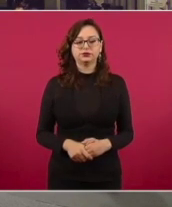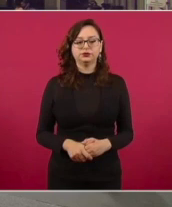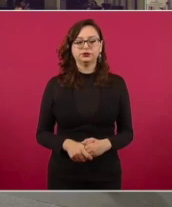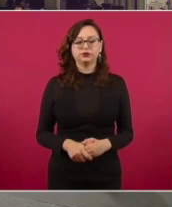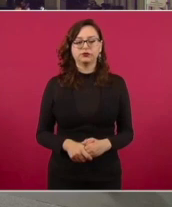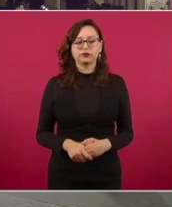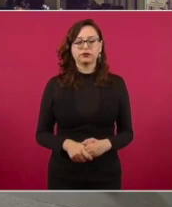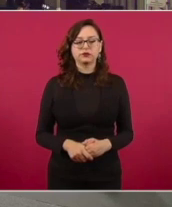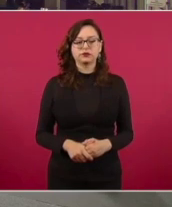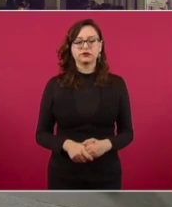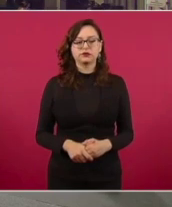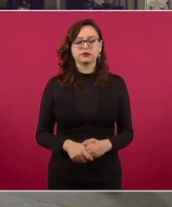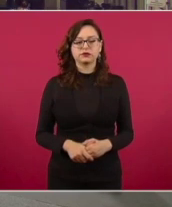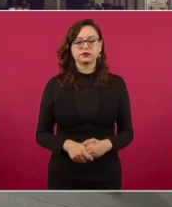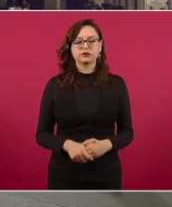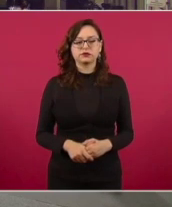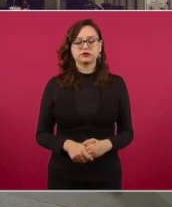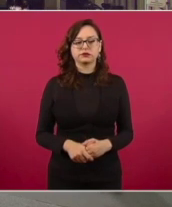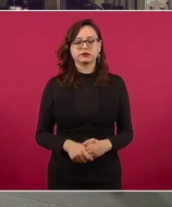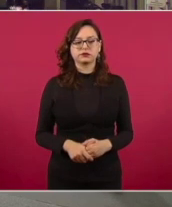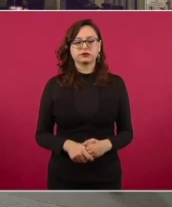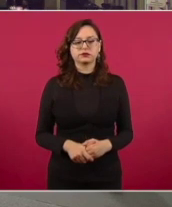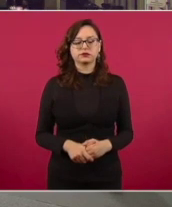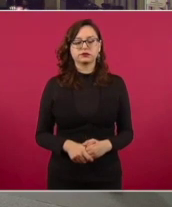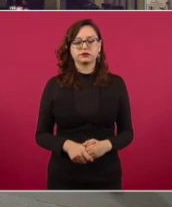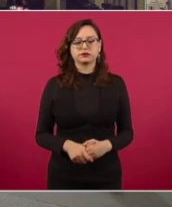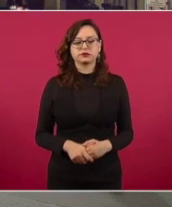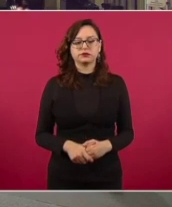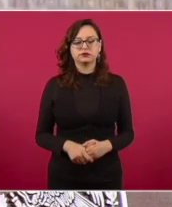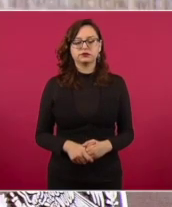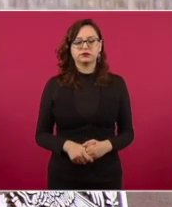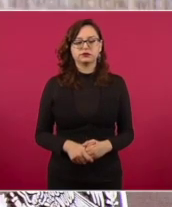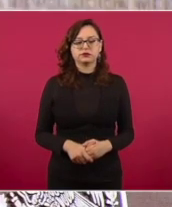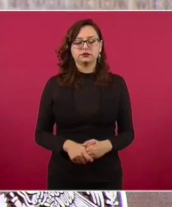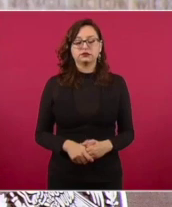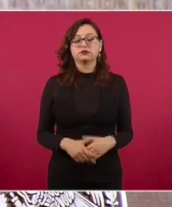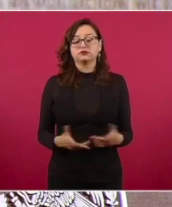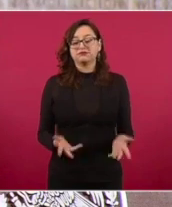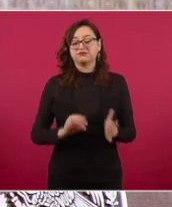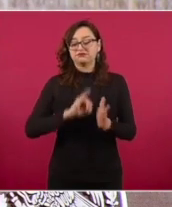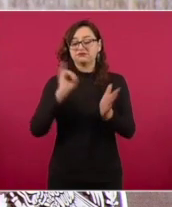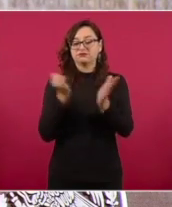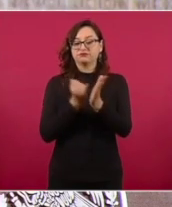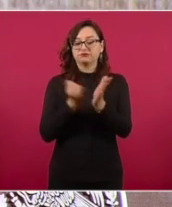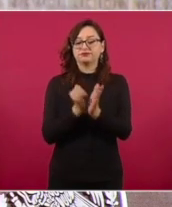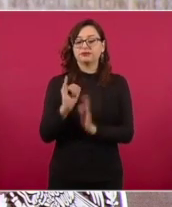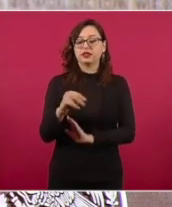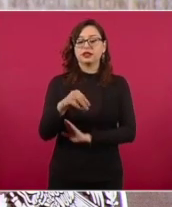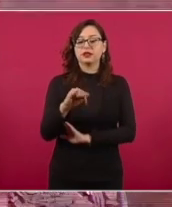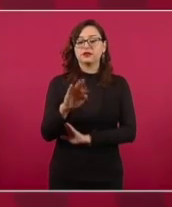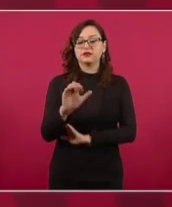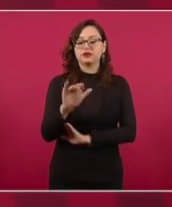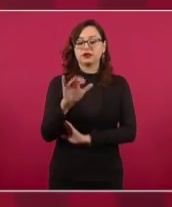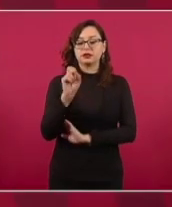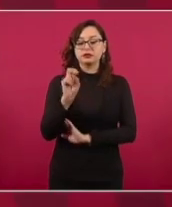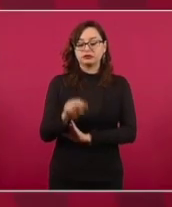problema inflacionario, decirle al